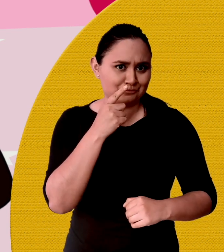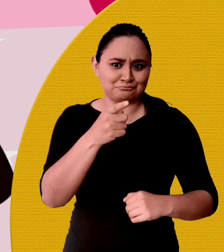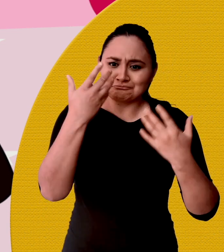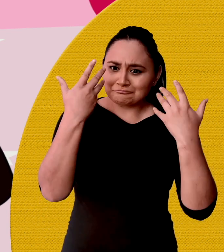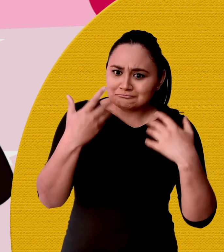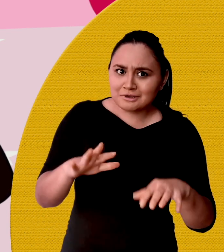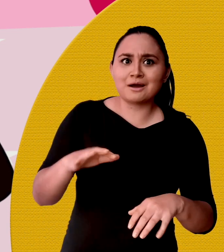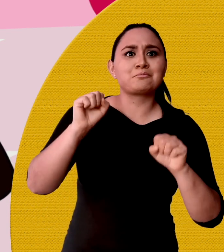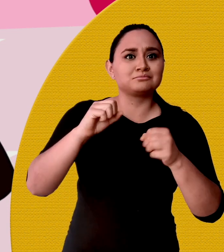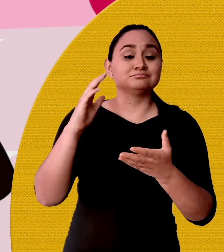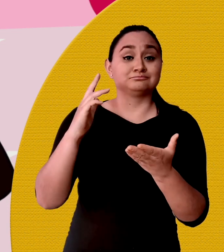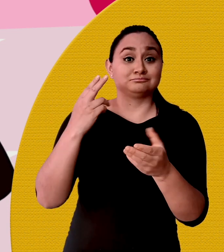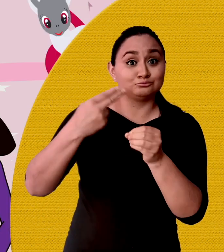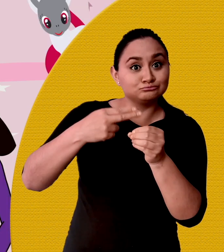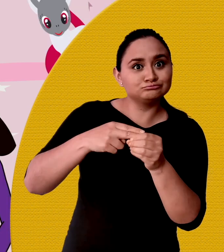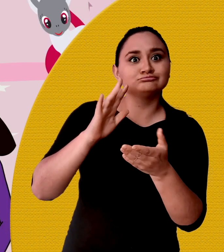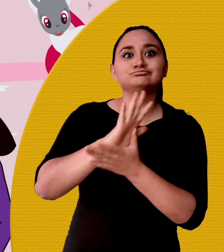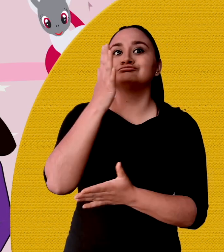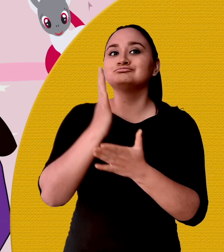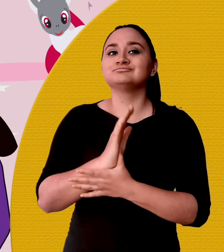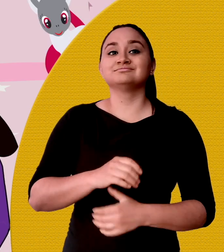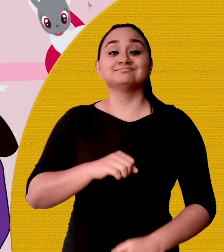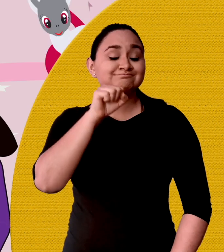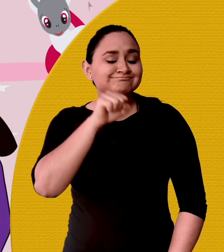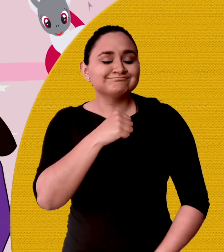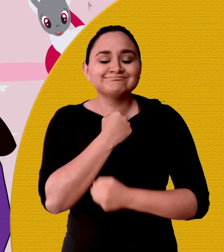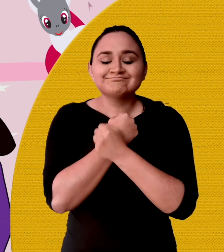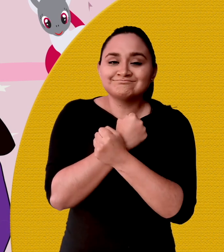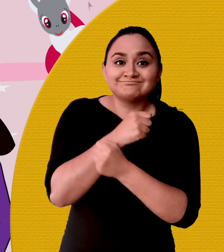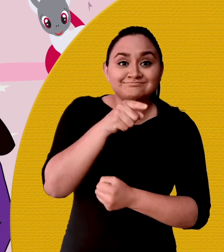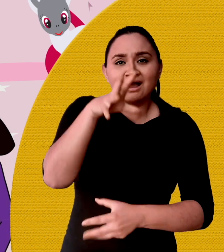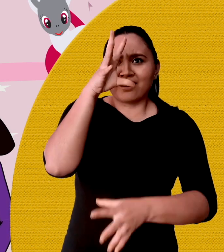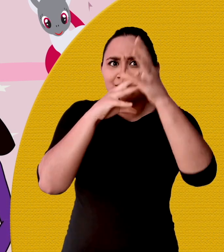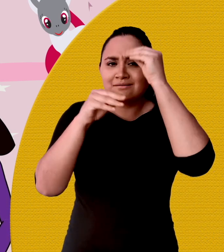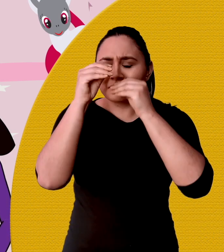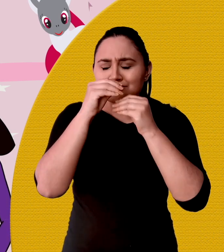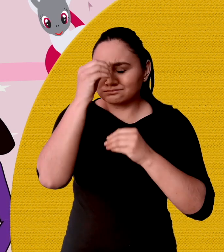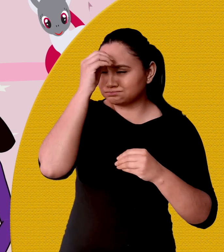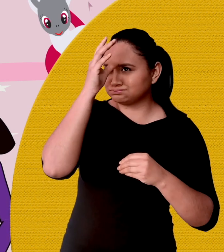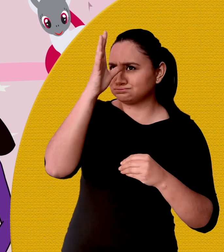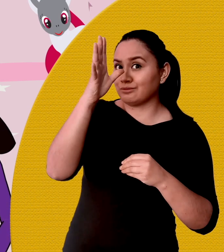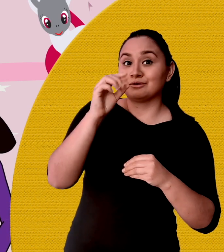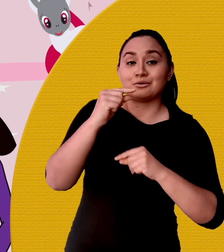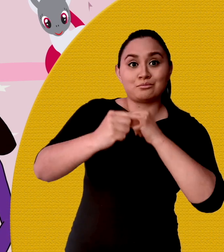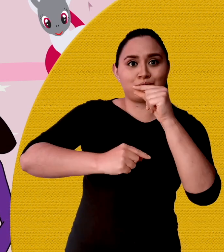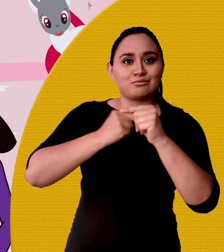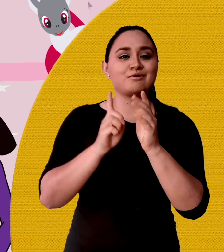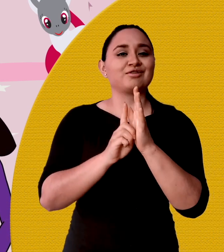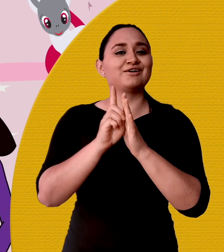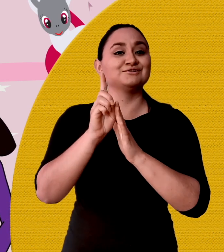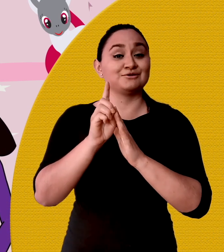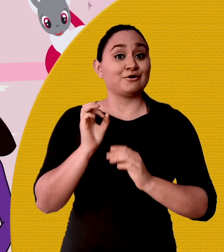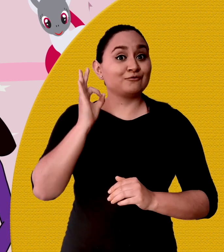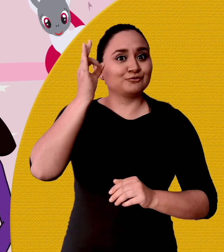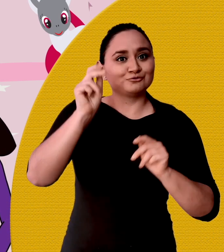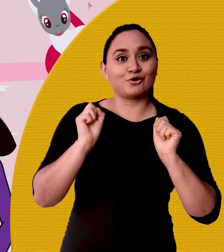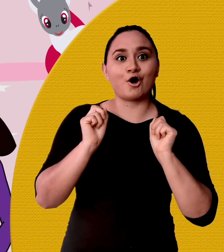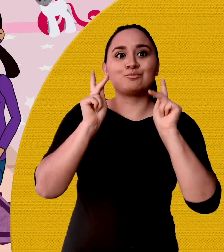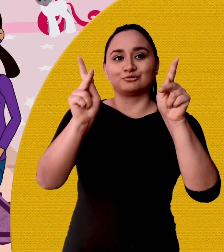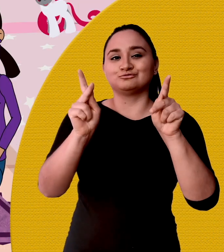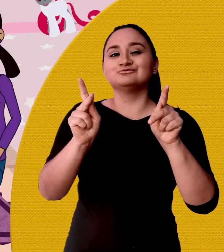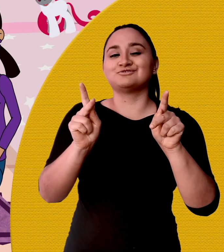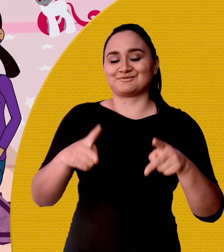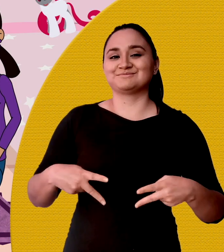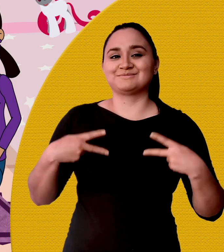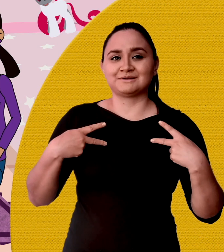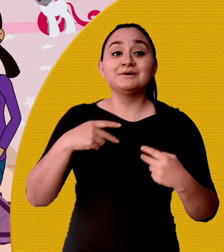estás lista para ingresar a la escuela. Sí, mi amor. Ahí vas a aprender muchas cosas y así tendrás más oportunidades en la vida.